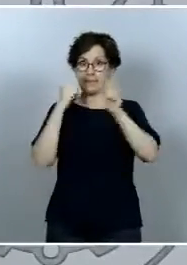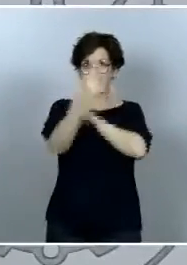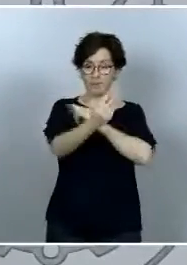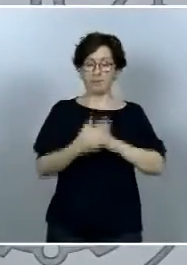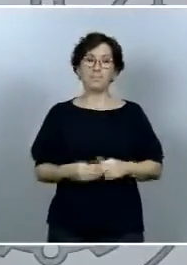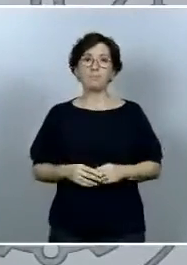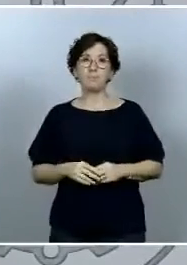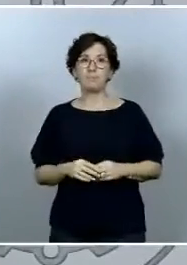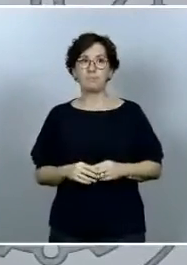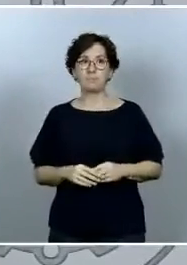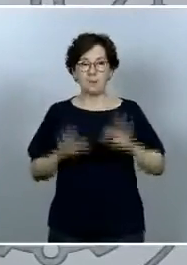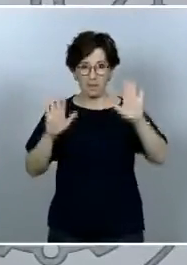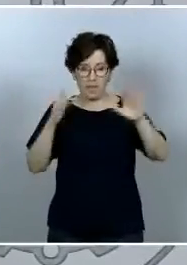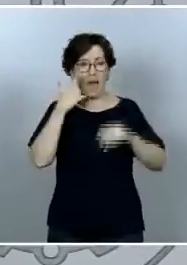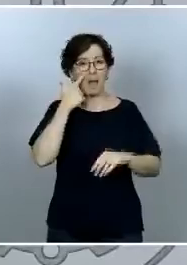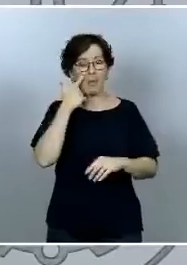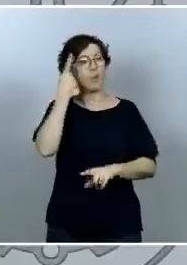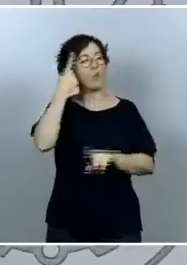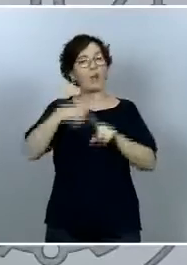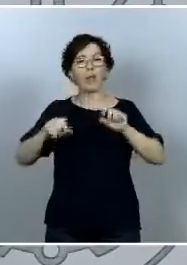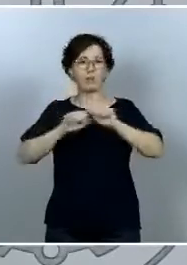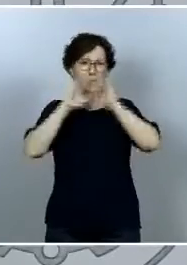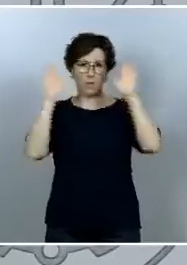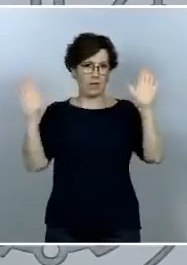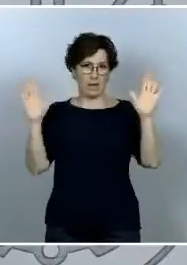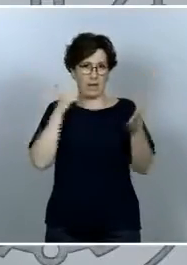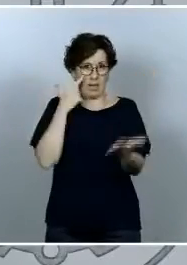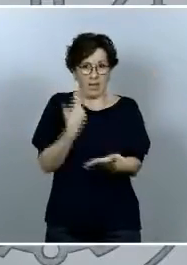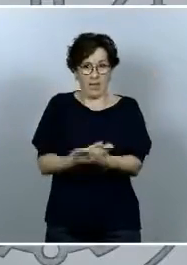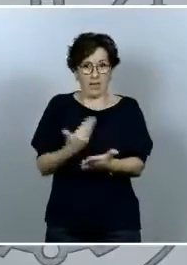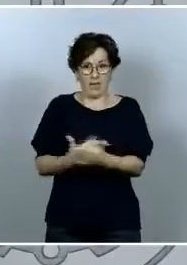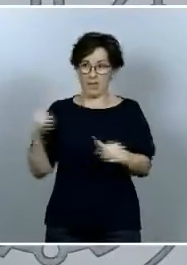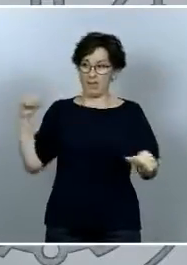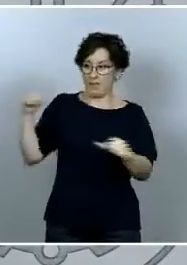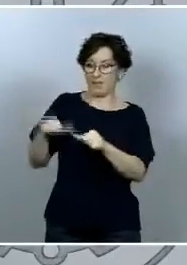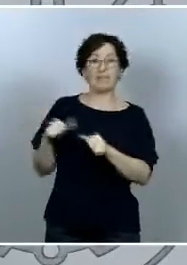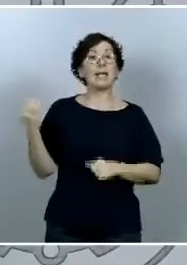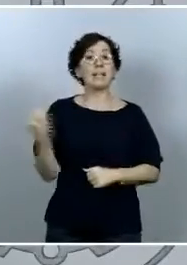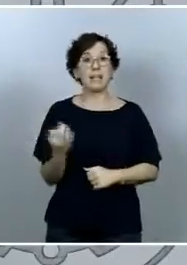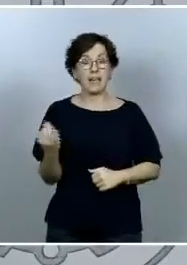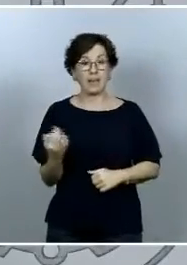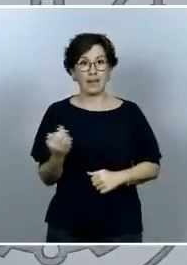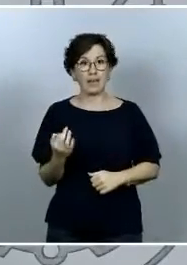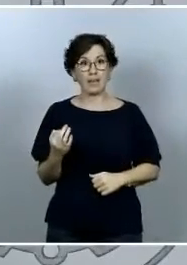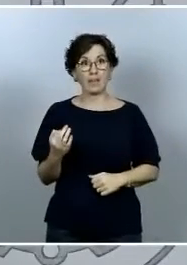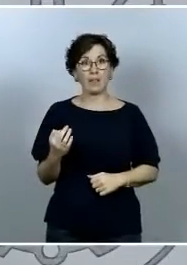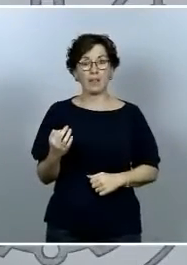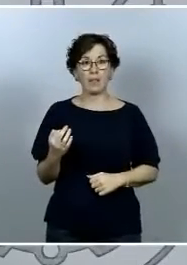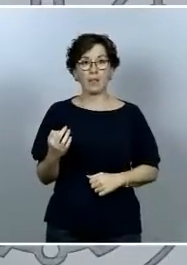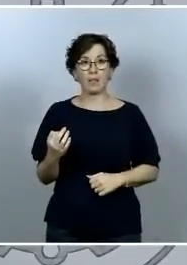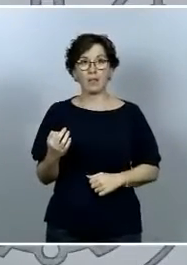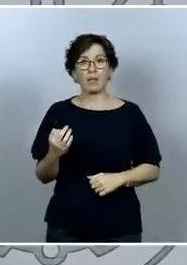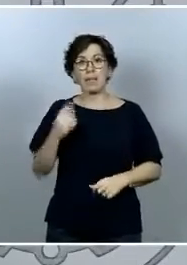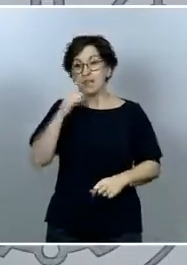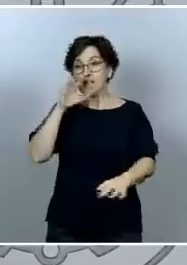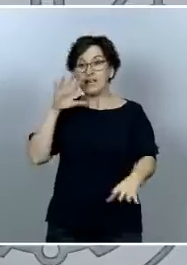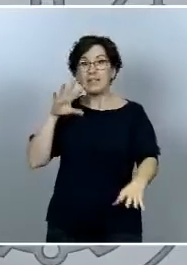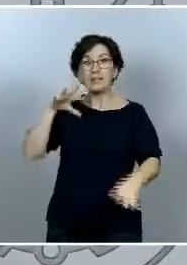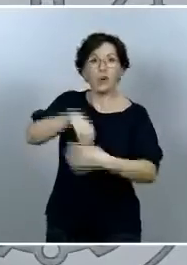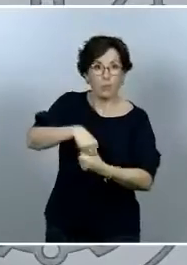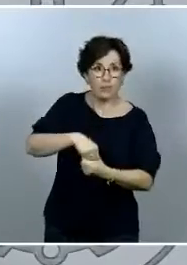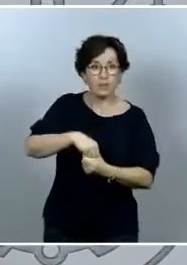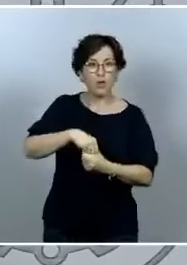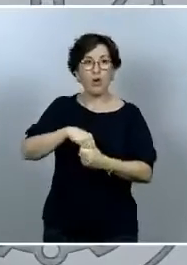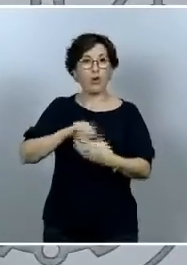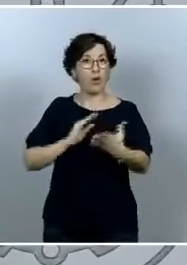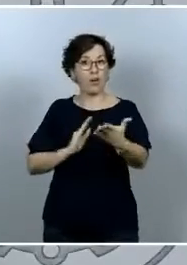si algo se ha puesto de manifiesto a lo largo de todo este periodo es justamente que no ha habido absolutamente ninguna intromisión ninguna injerencia en